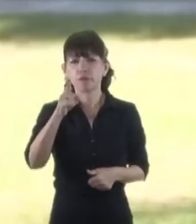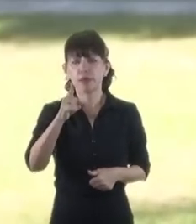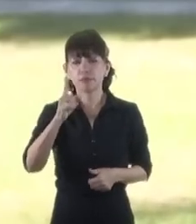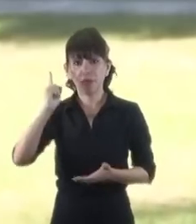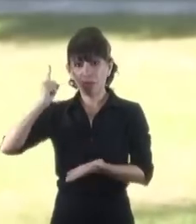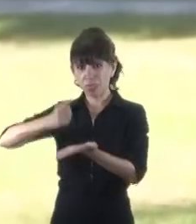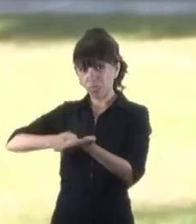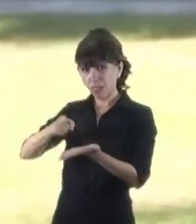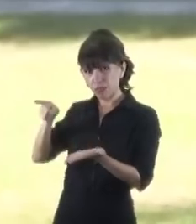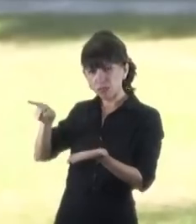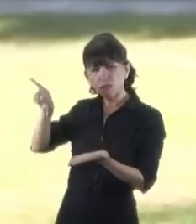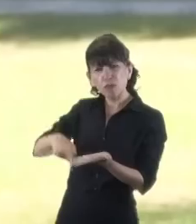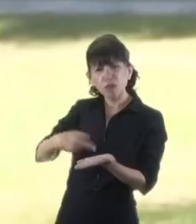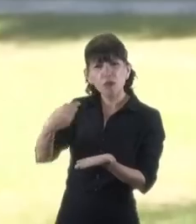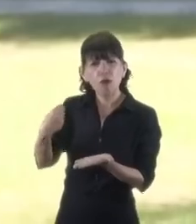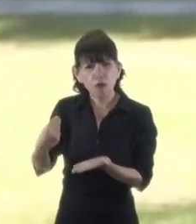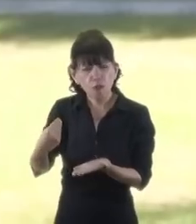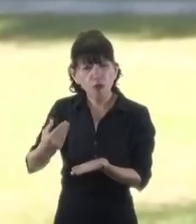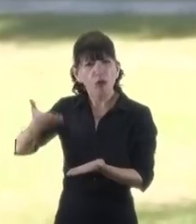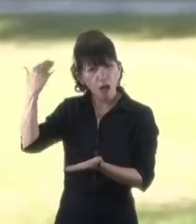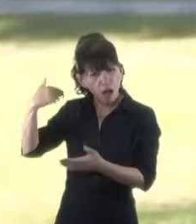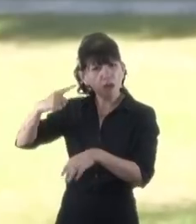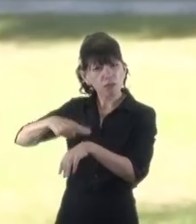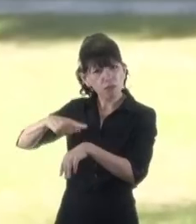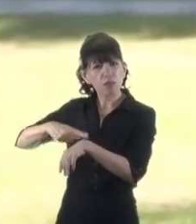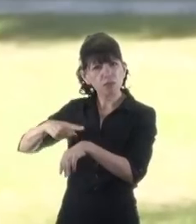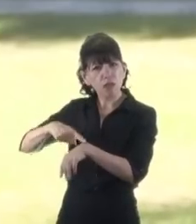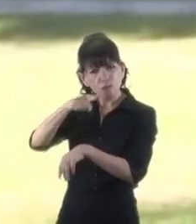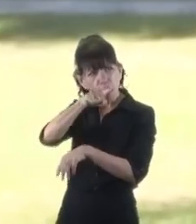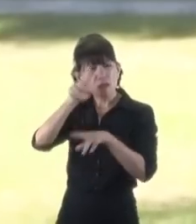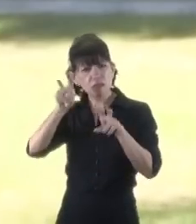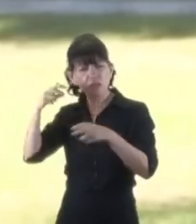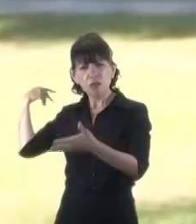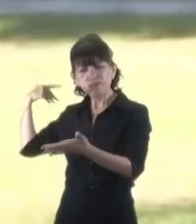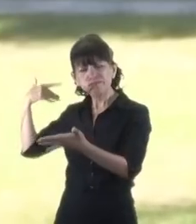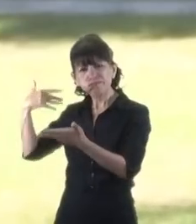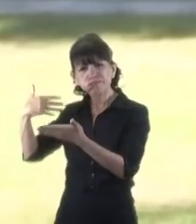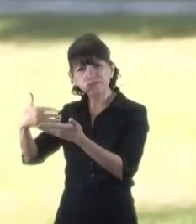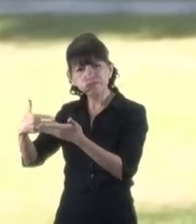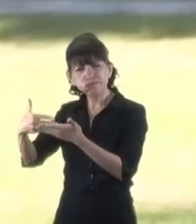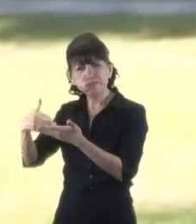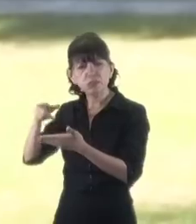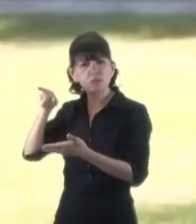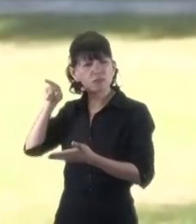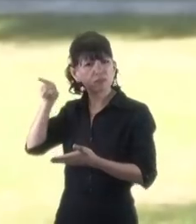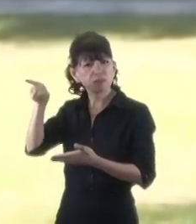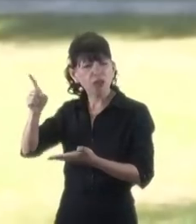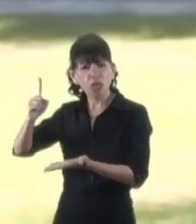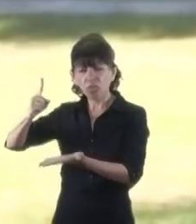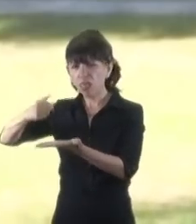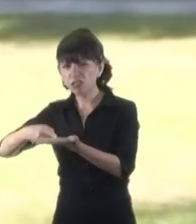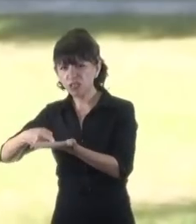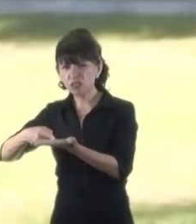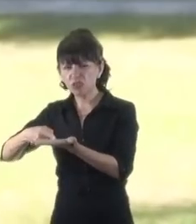fue tomada después de tener durante largo tiempo la cuestión en estudio, arrogándose una competencia de